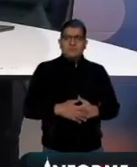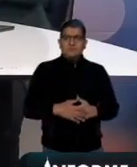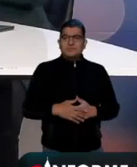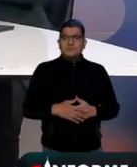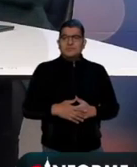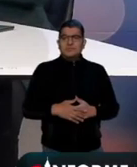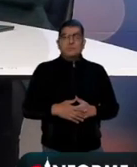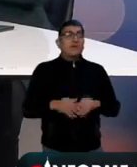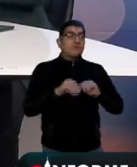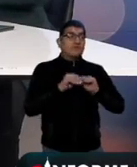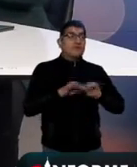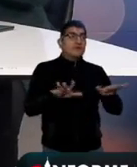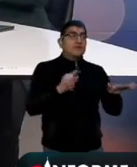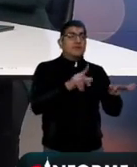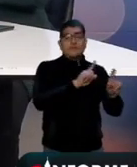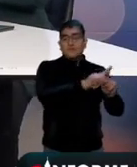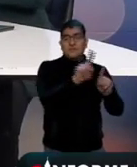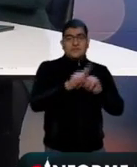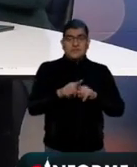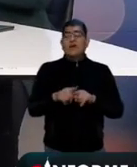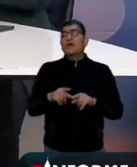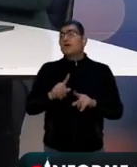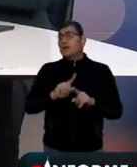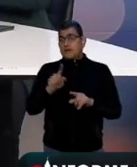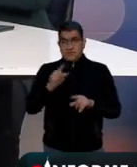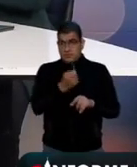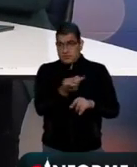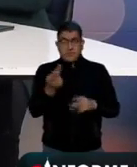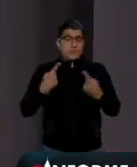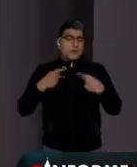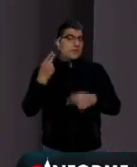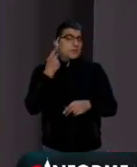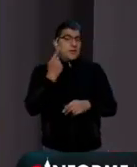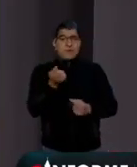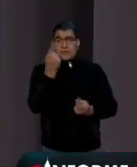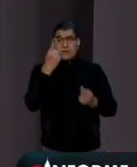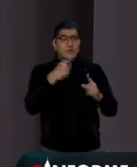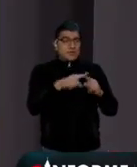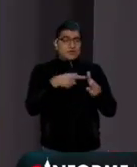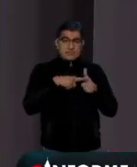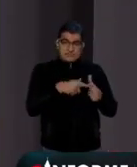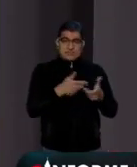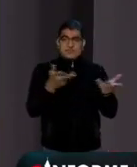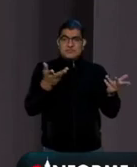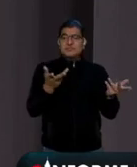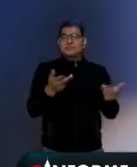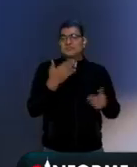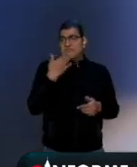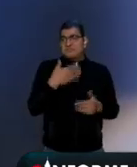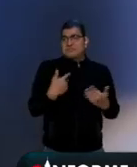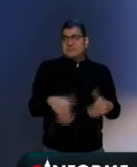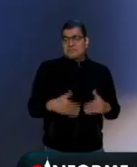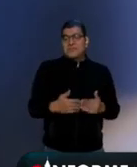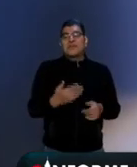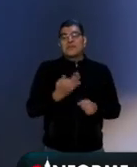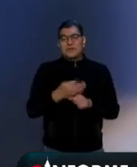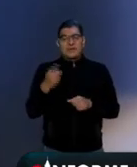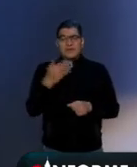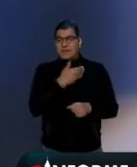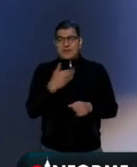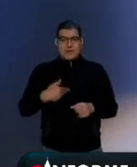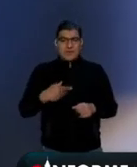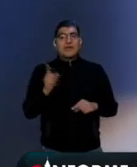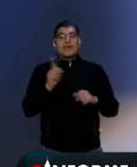En los medios de información y en actores políticos que están activos. Así es. Y yo, el presidente lo dijo, hay que